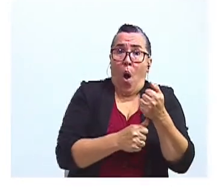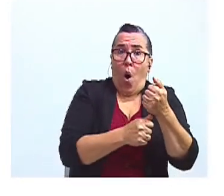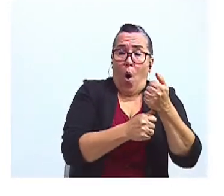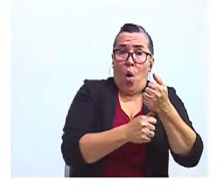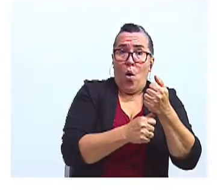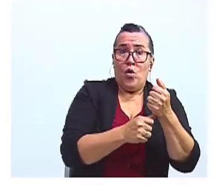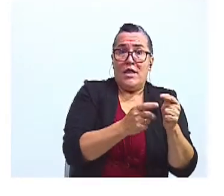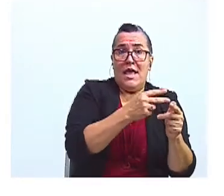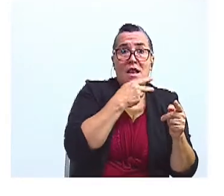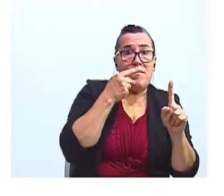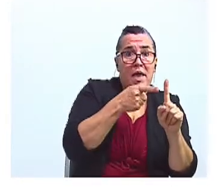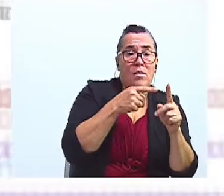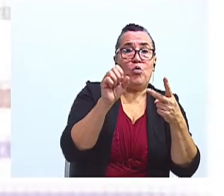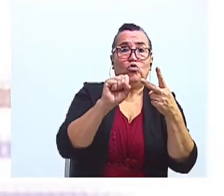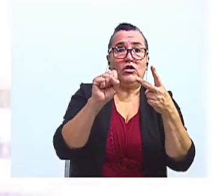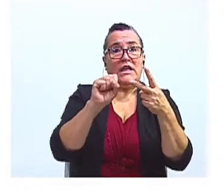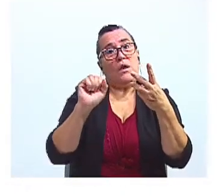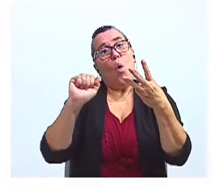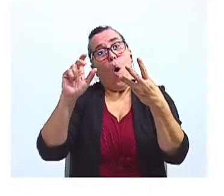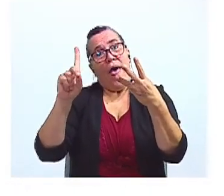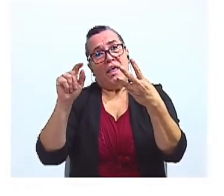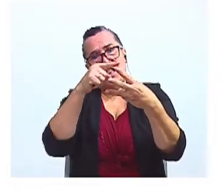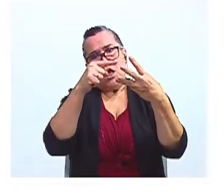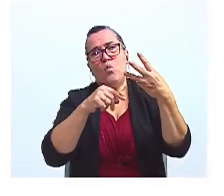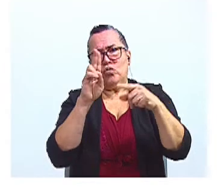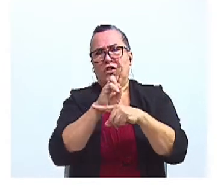sustantivos o adjetivos.